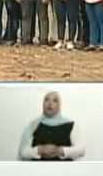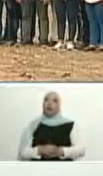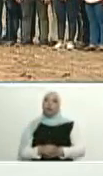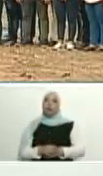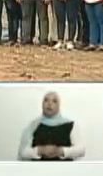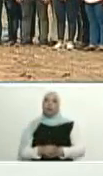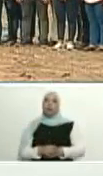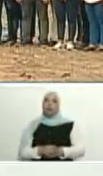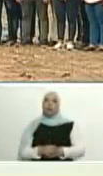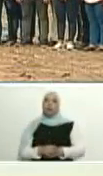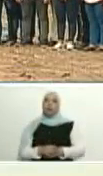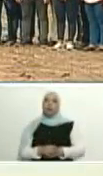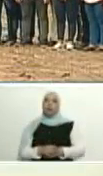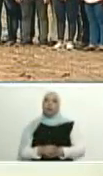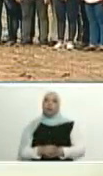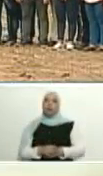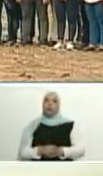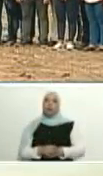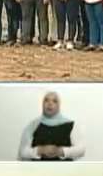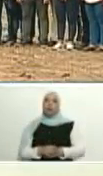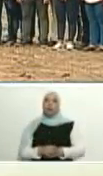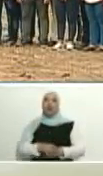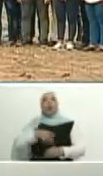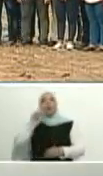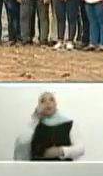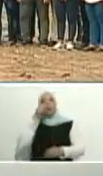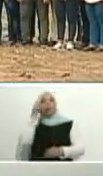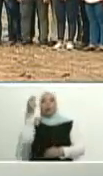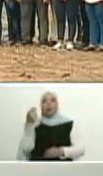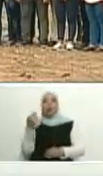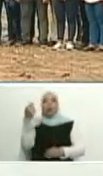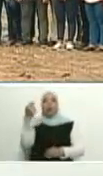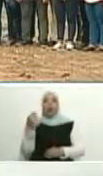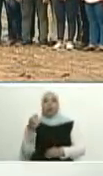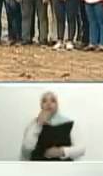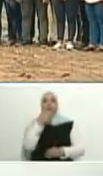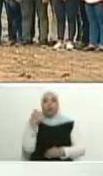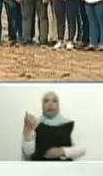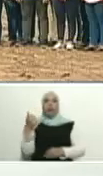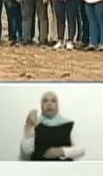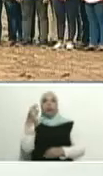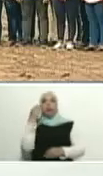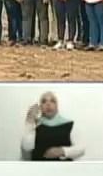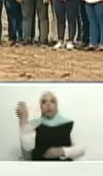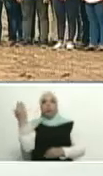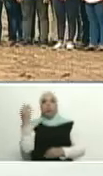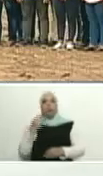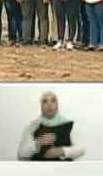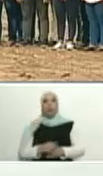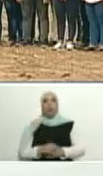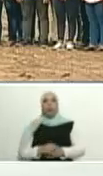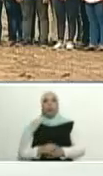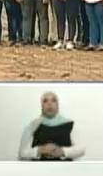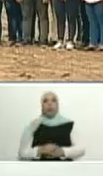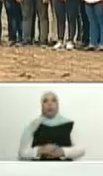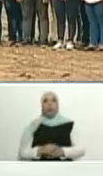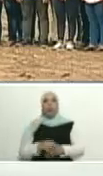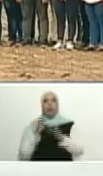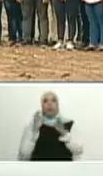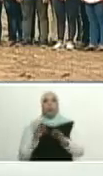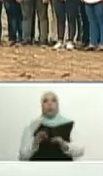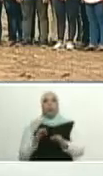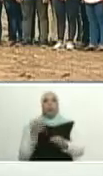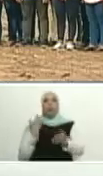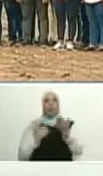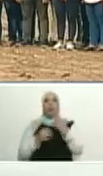diputado Eduardo Puerta, el diputado José Gregorio Colmenares, ahí estamos exactamente en el